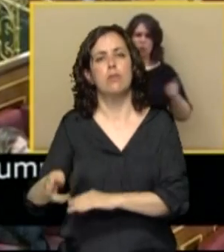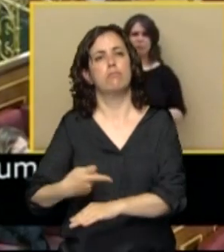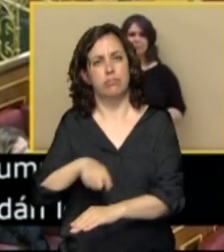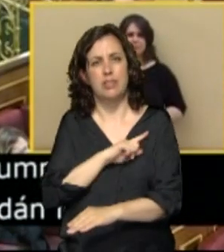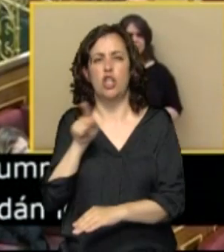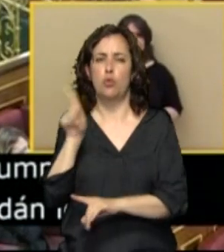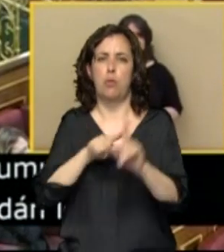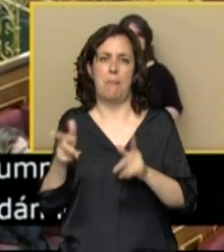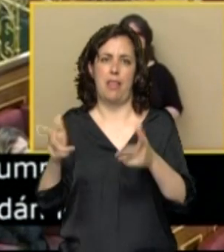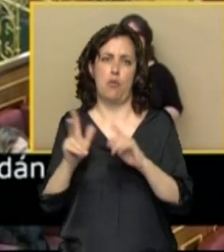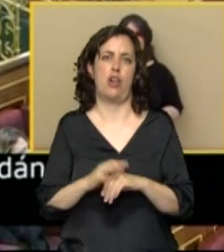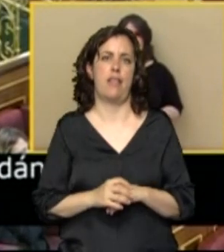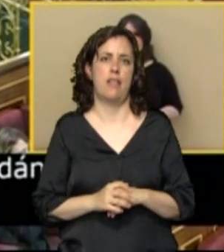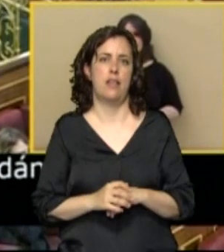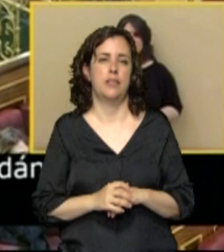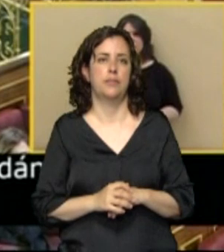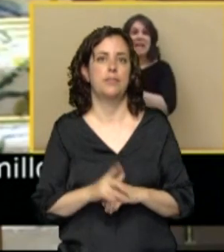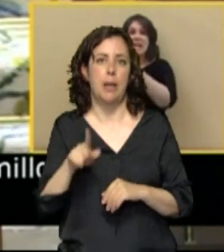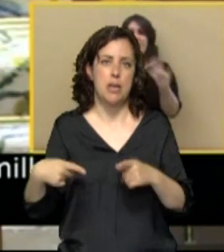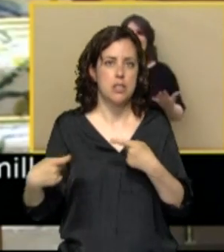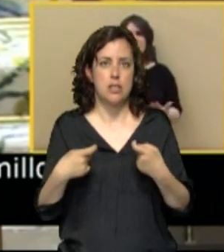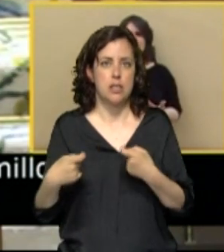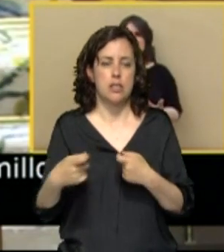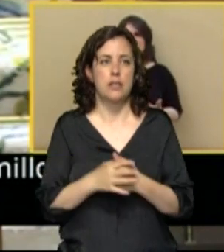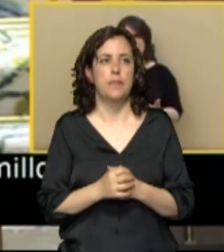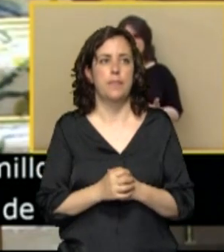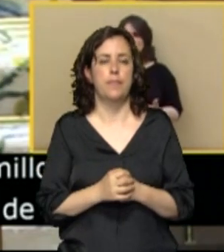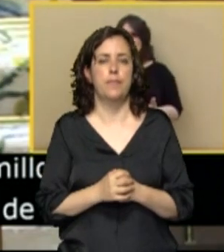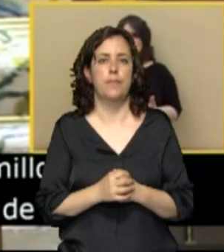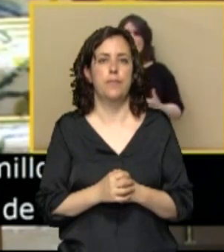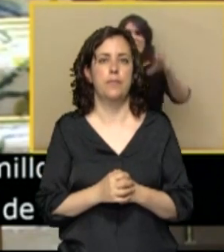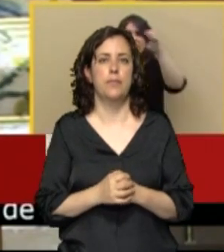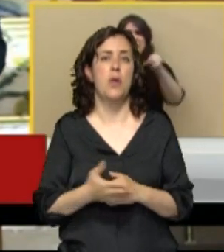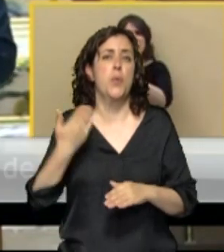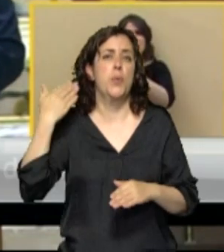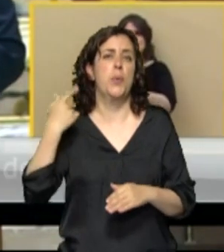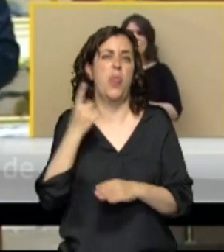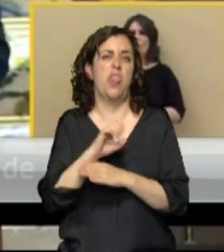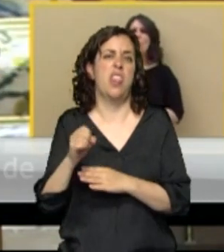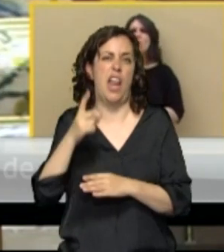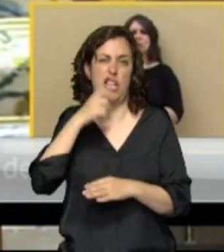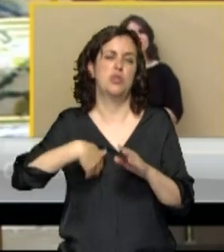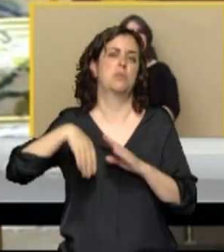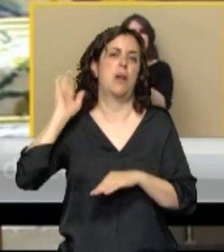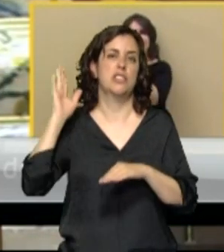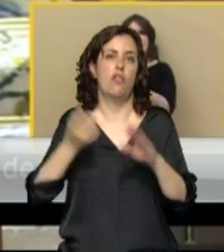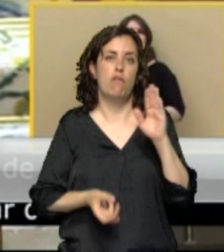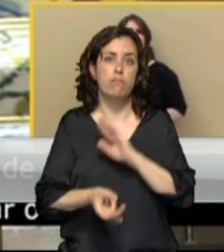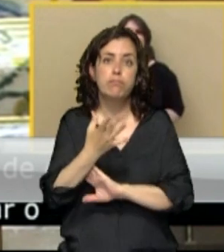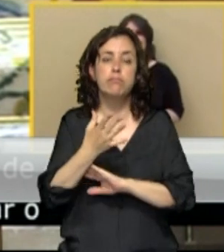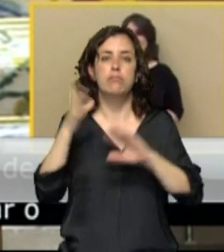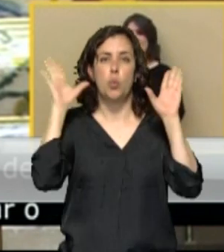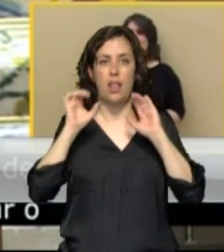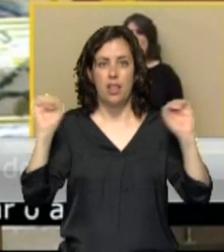Rizurrefe también entre el PP y el vicepresidente Pablo Iglesias. Hace más de 100 años, el fundador de la Guardia Civil, el duque de Ahumada, se negó a cumplir una orden